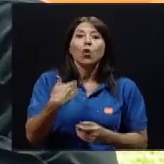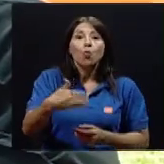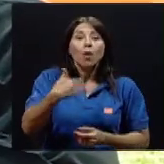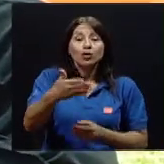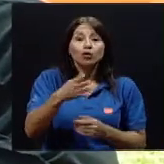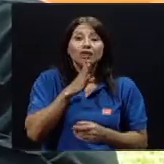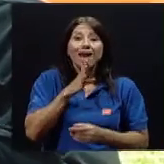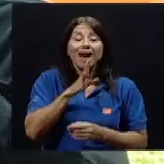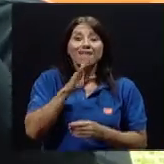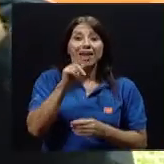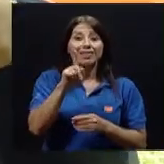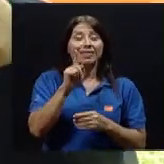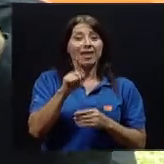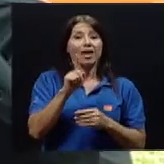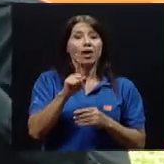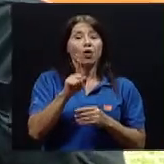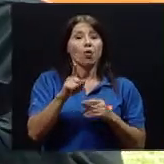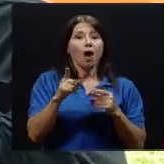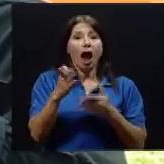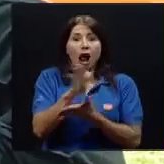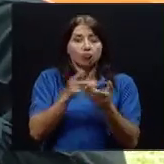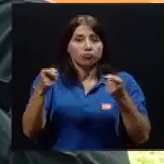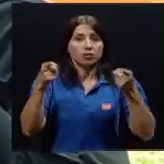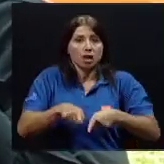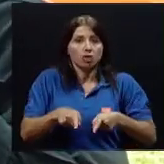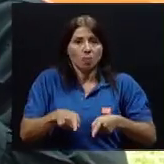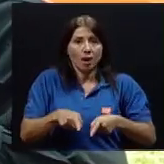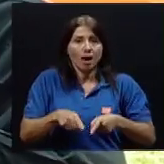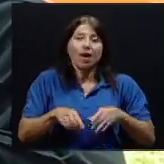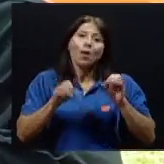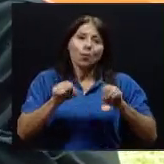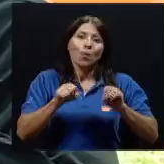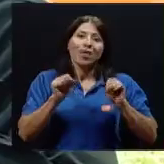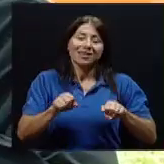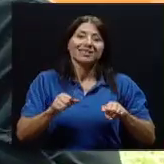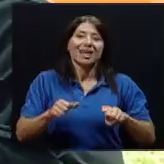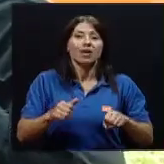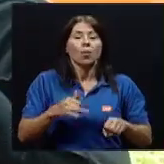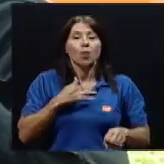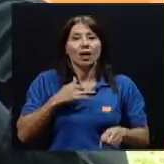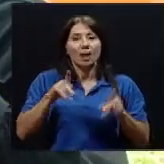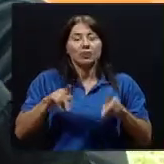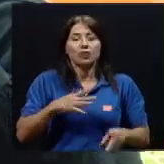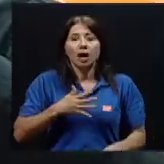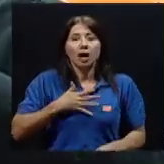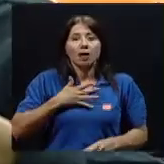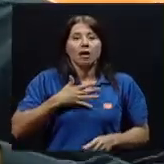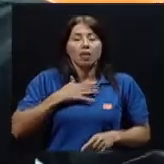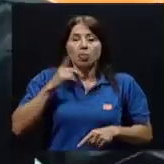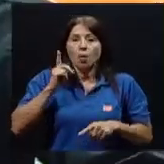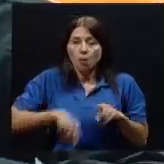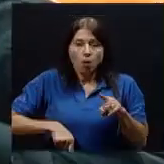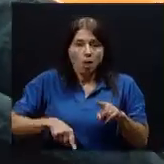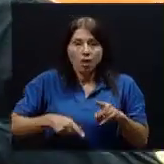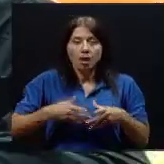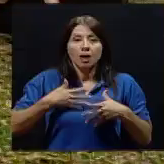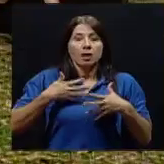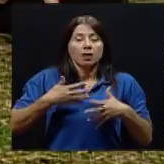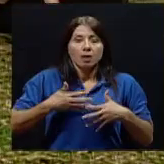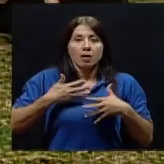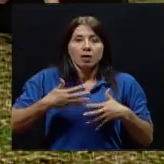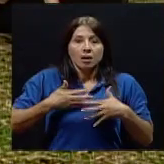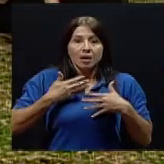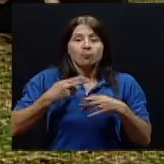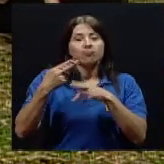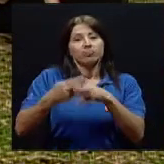pacientes con este síndrome, es el ahogo, que el término médico es disnea, pero que hace referencia a que me falta el aire, me falta el ¿esa